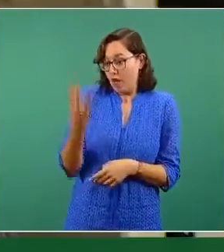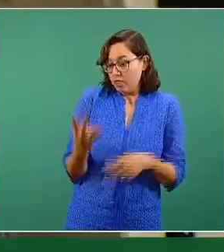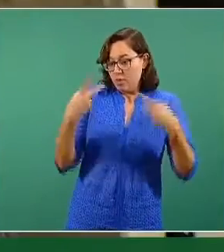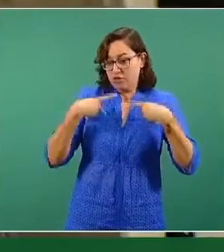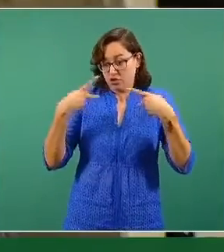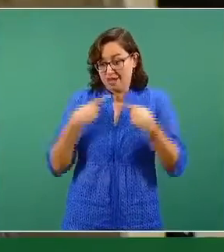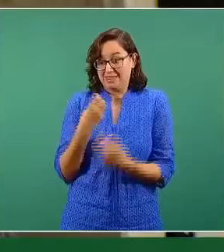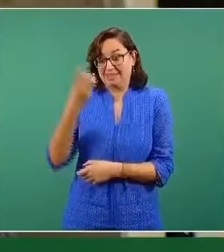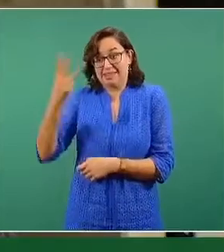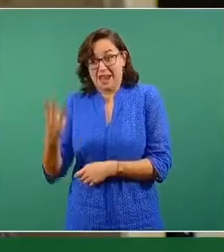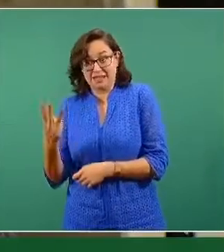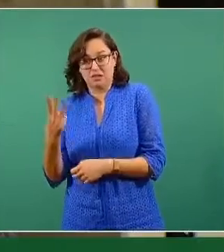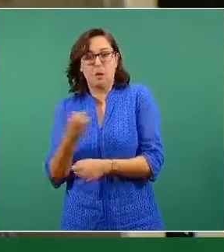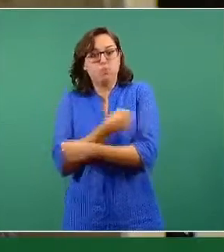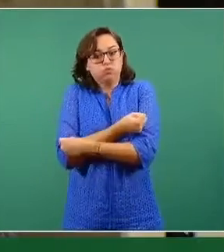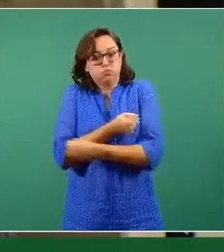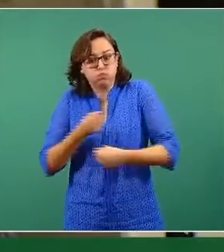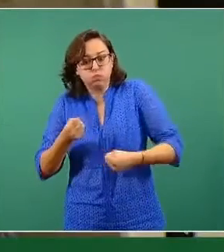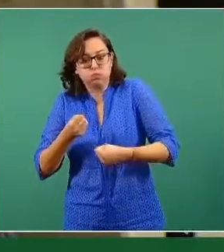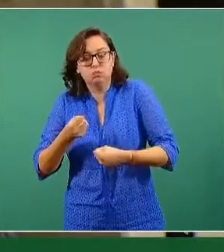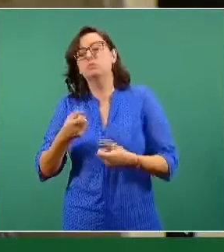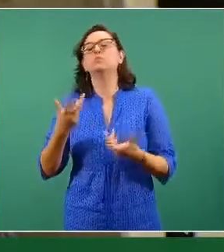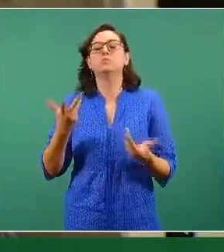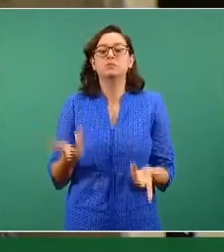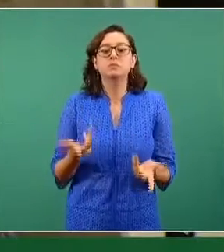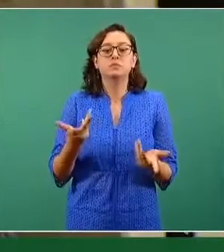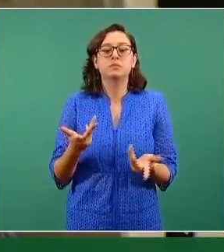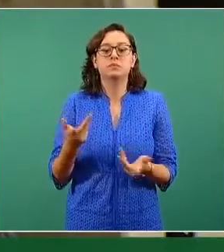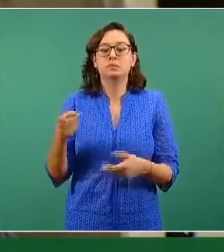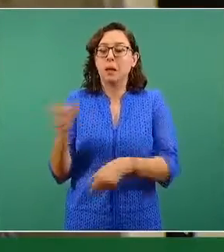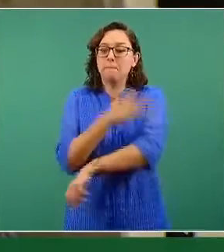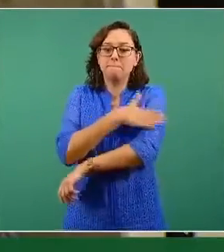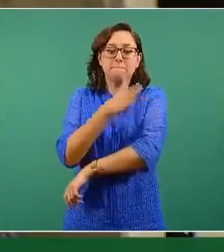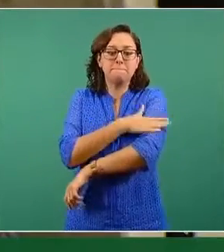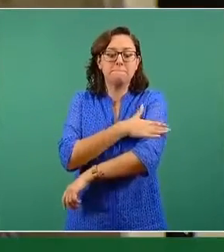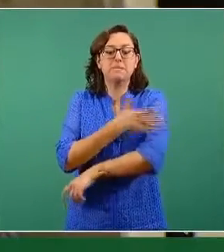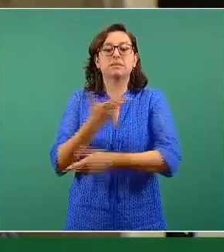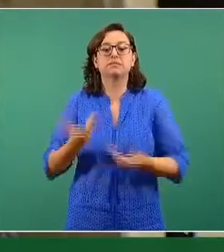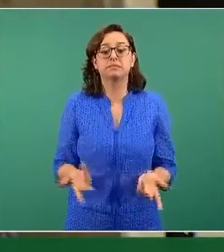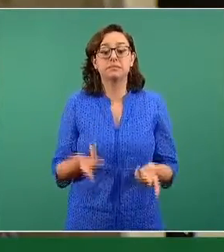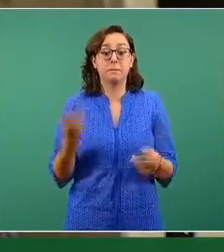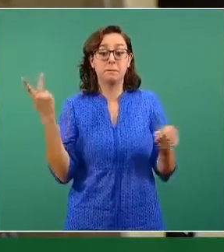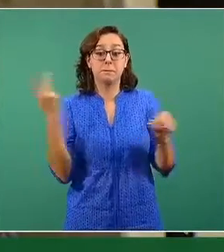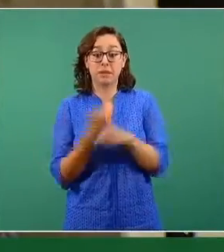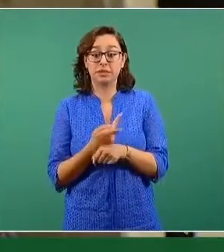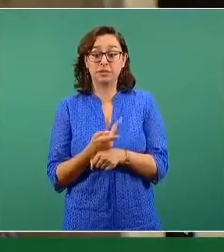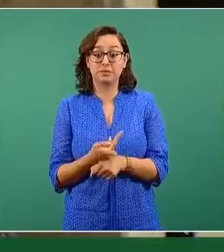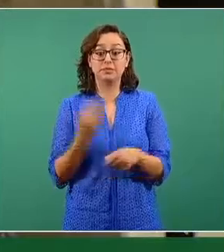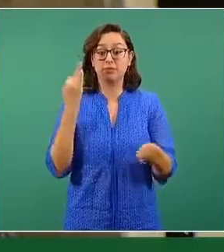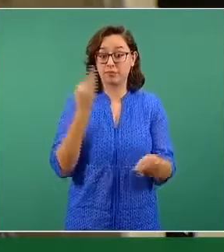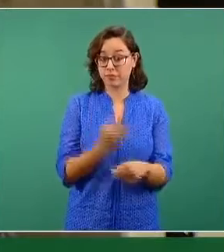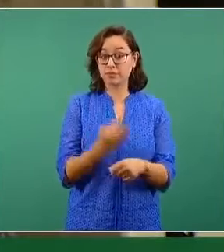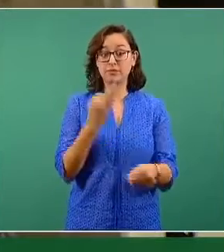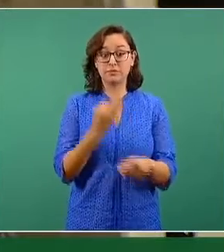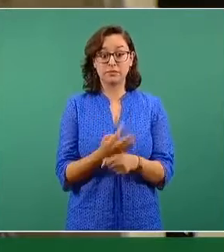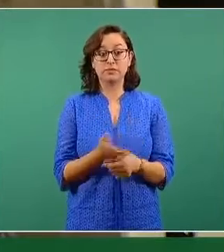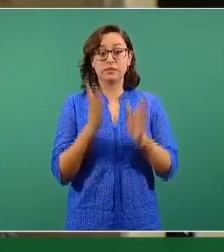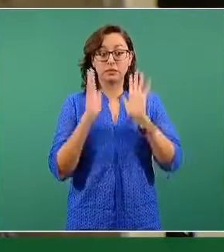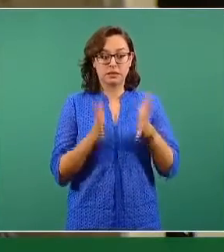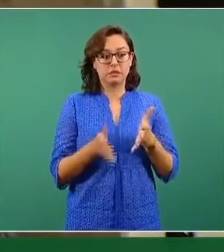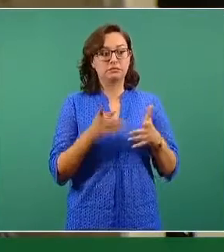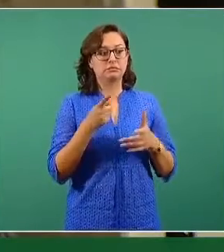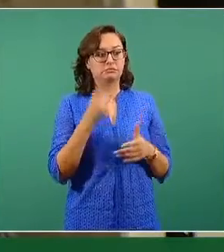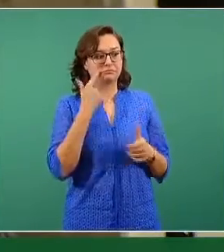iniciativa privada, pese a que ya se están poniendo los niveles calóricos en los alimentos que se